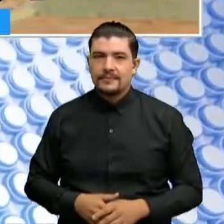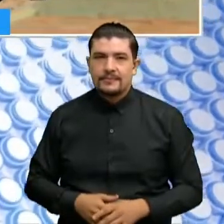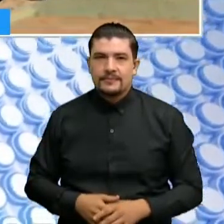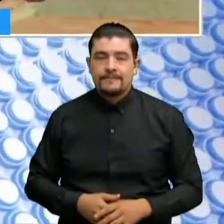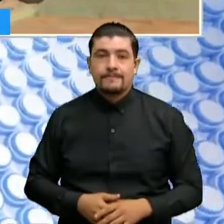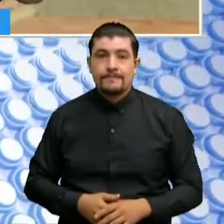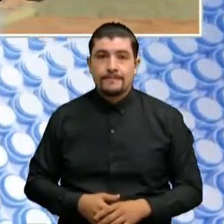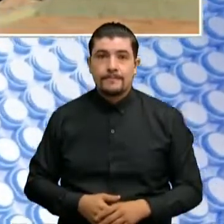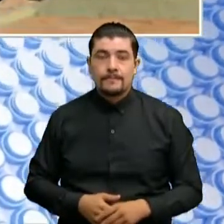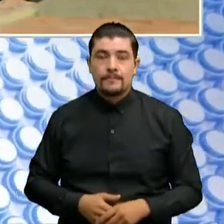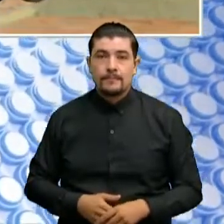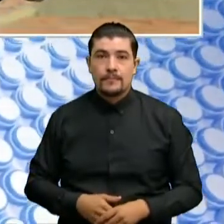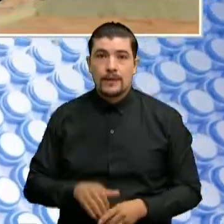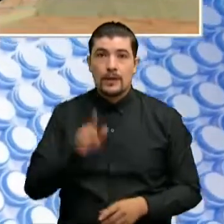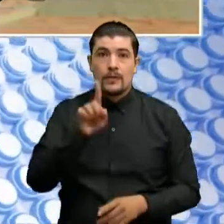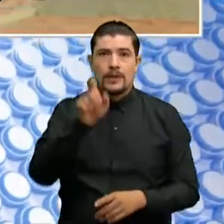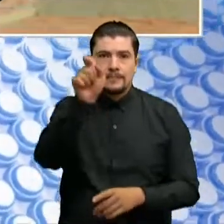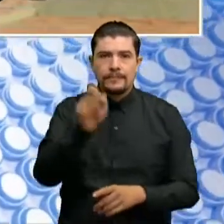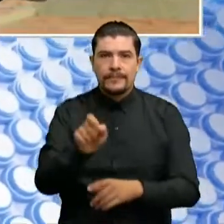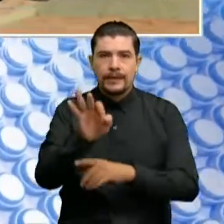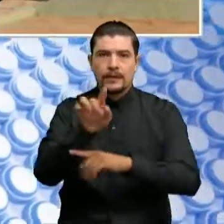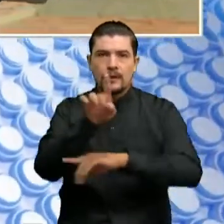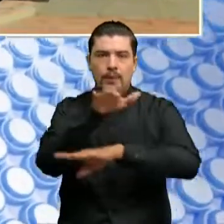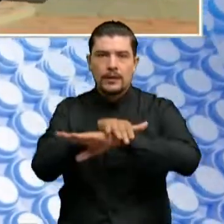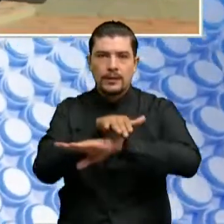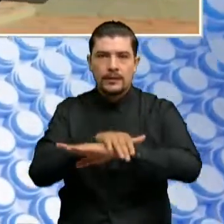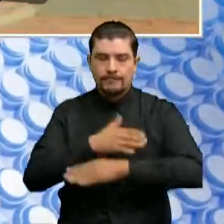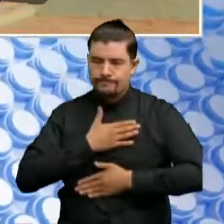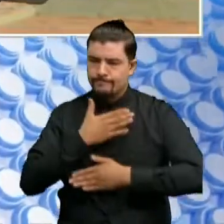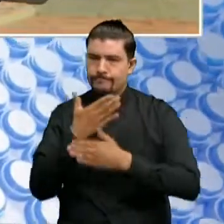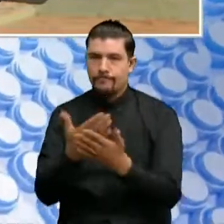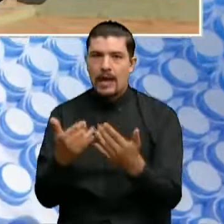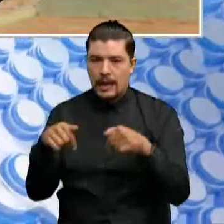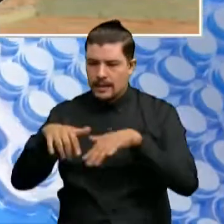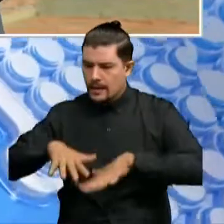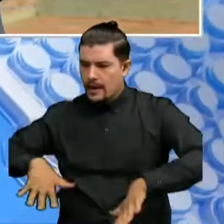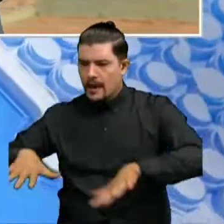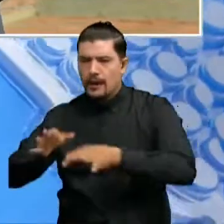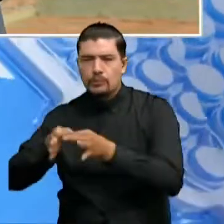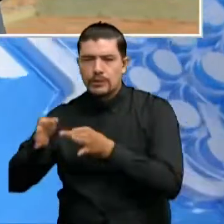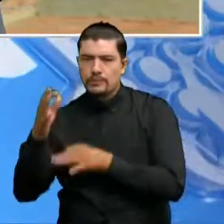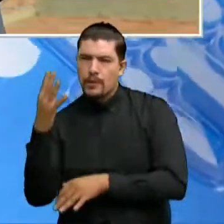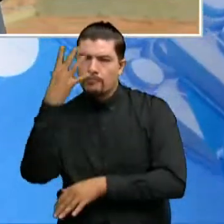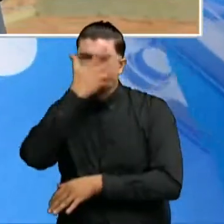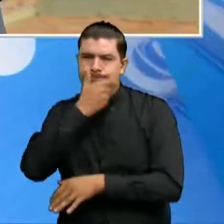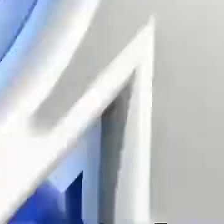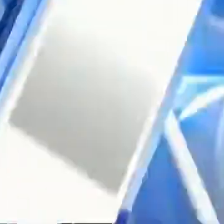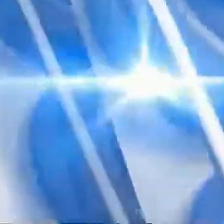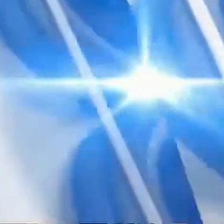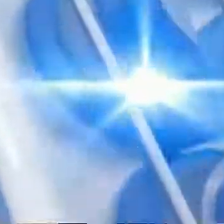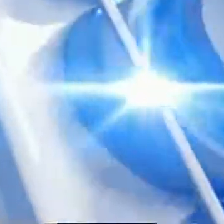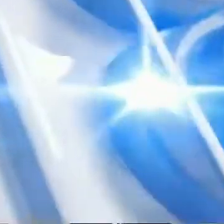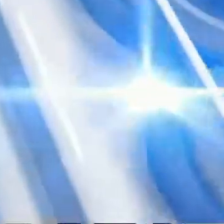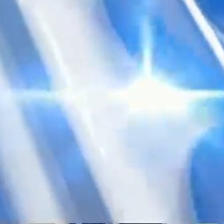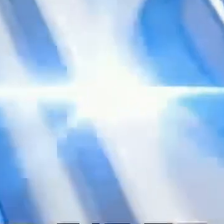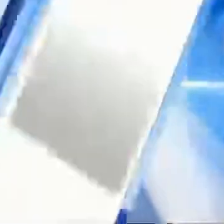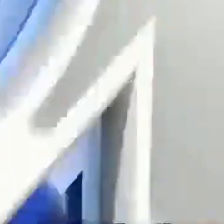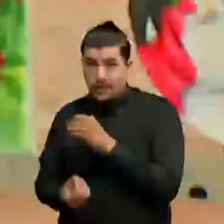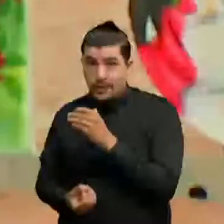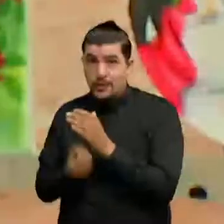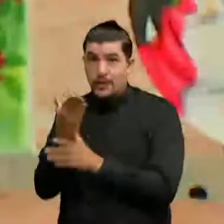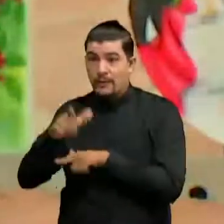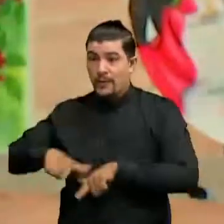Diana, bueno, una 31 de la tarde, déjeme saludarla desde el hermoso municipio, desde el nuevo casco urbano de